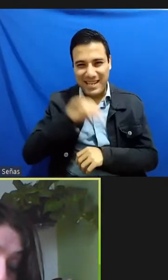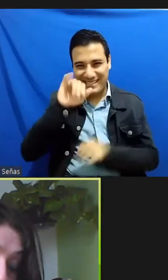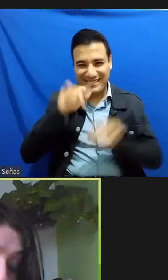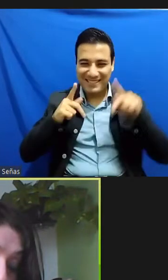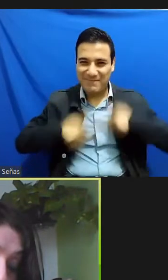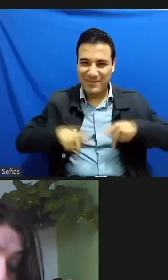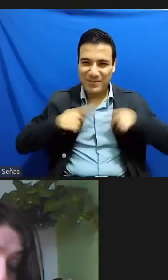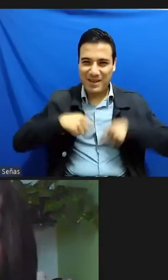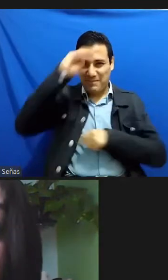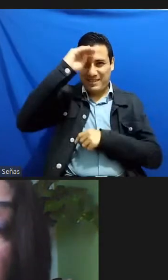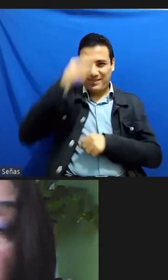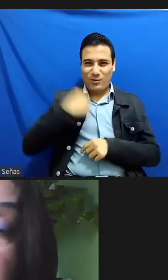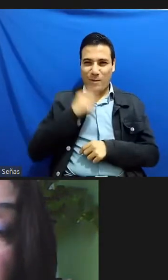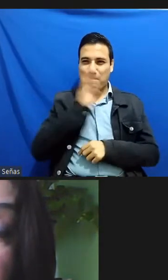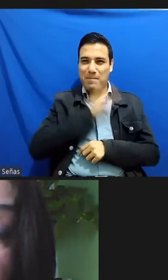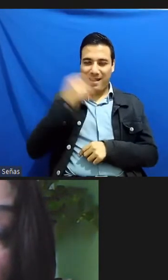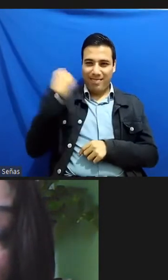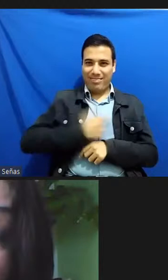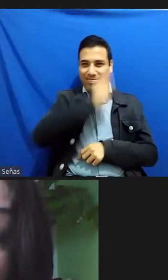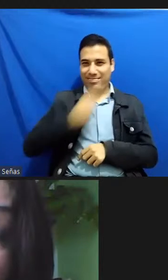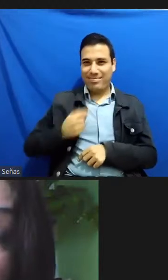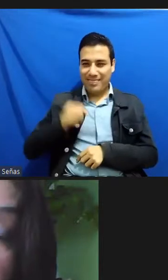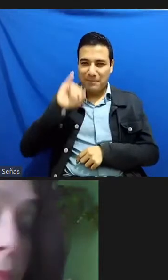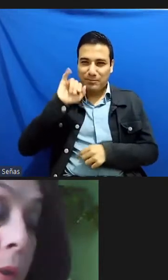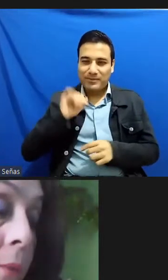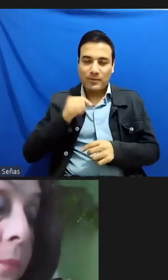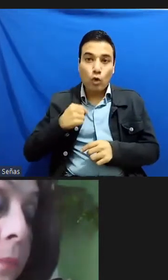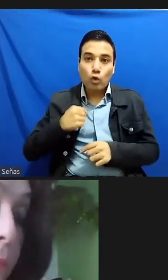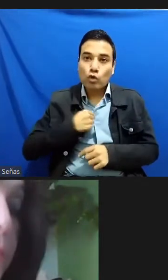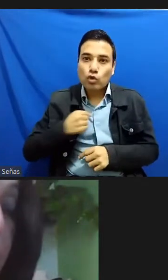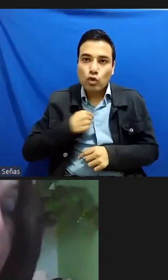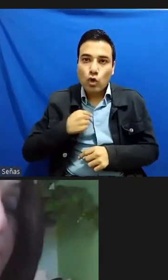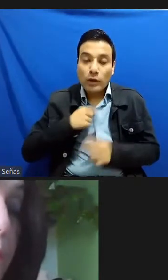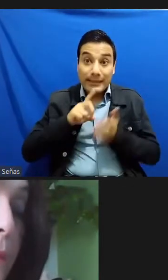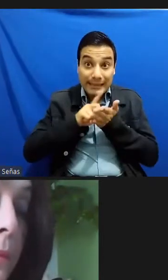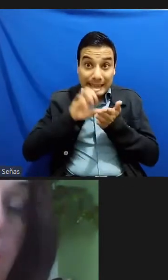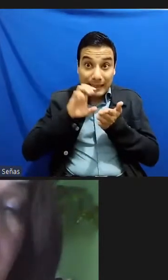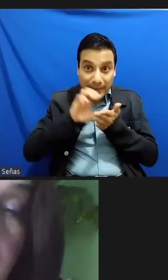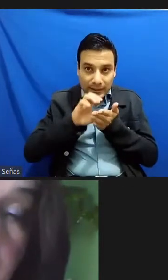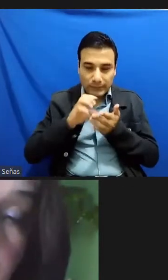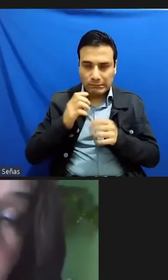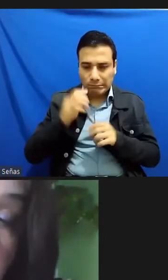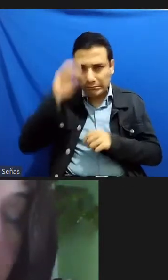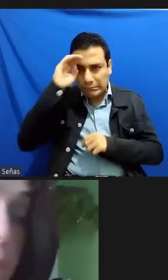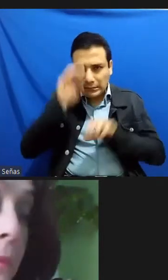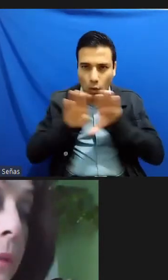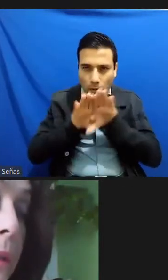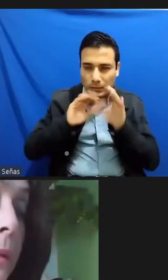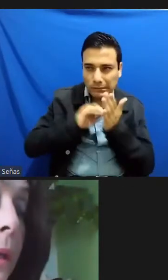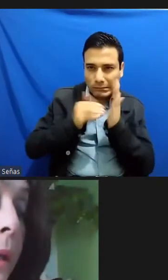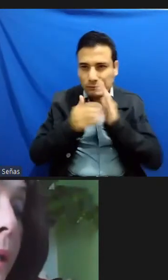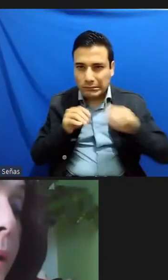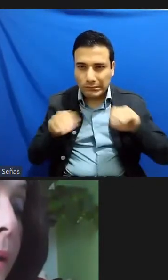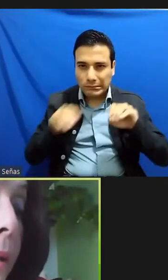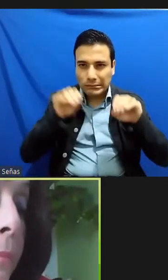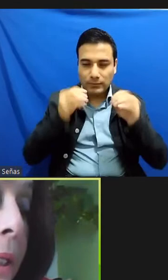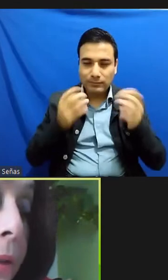pues eso es una estrategia por ejemplo que es cierta entonces no sé ok